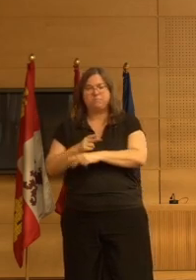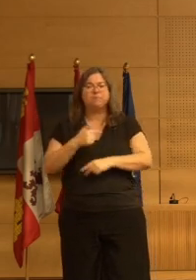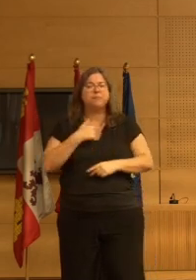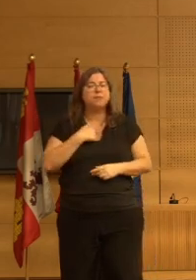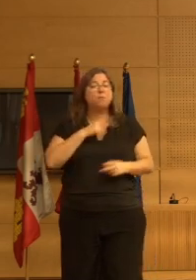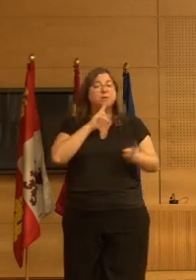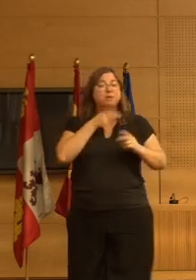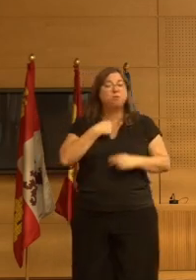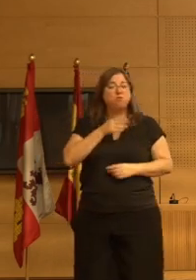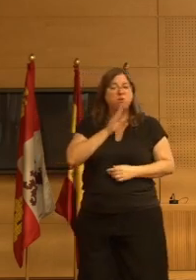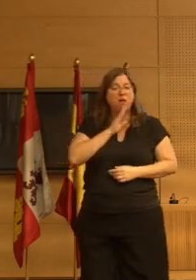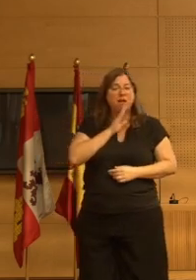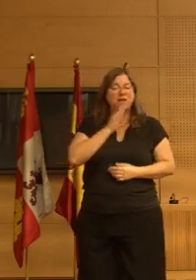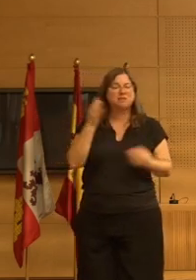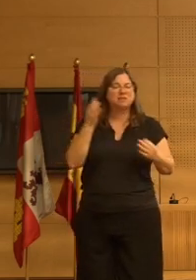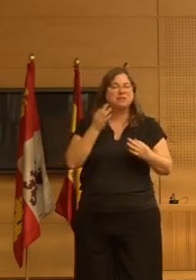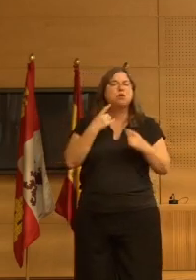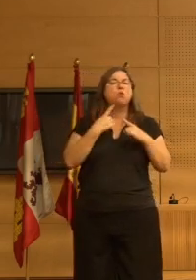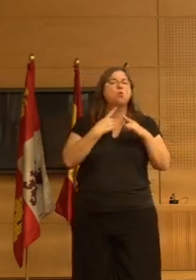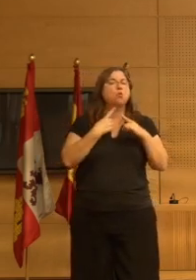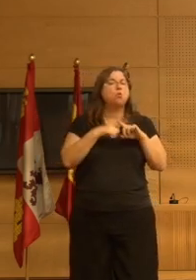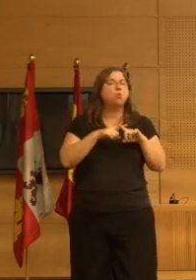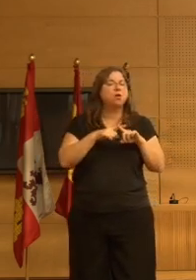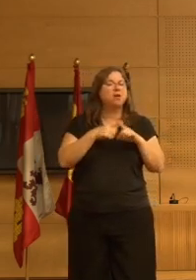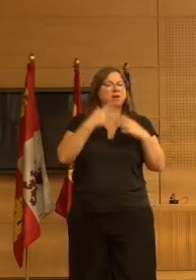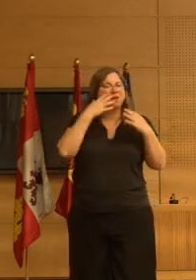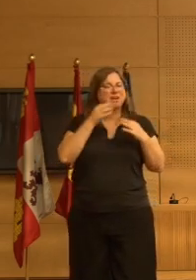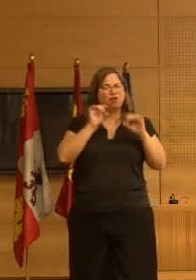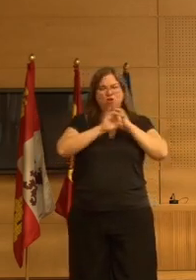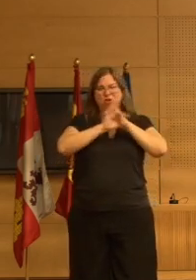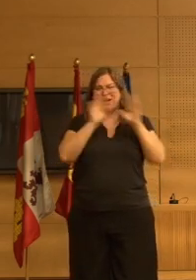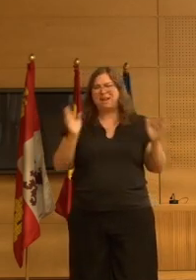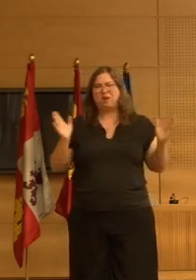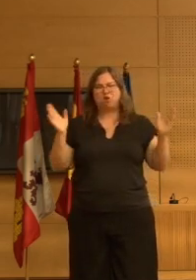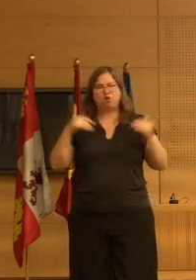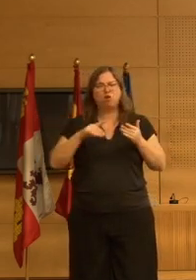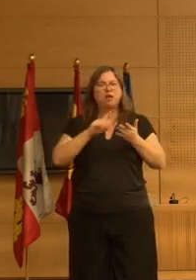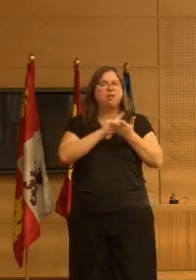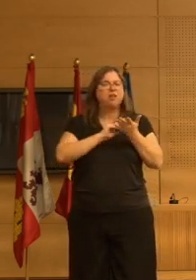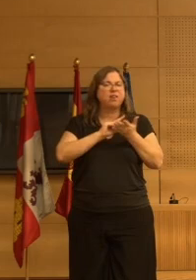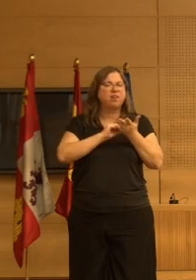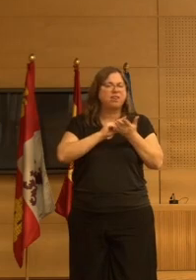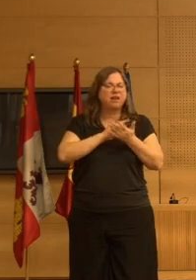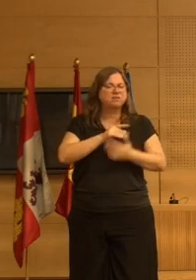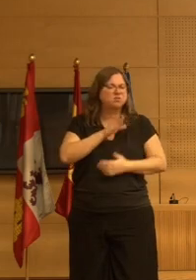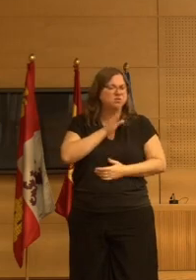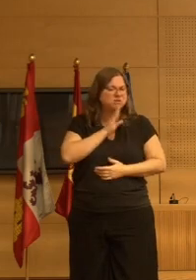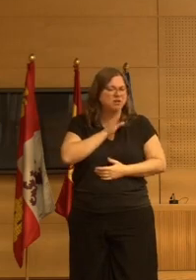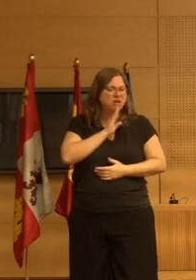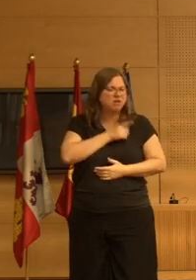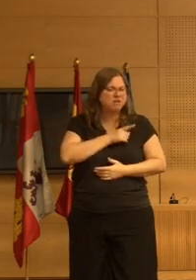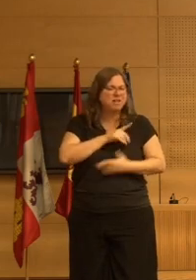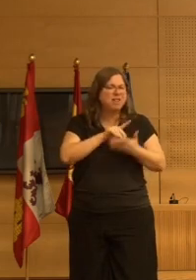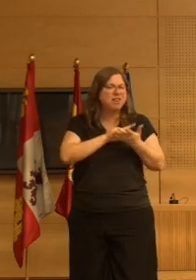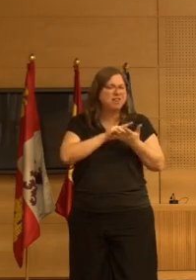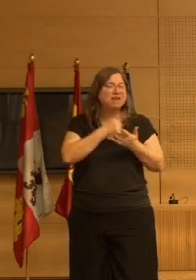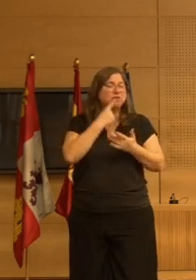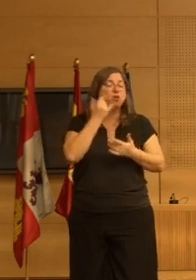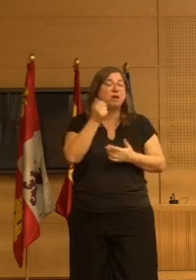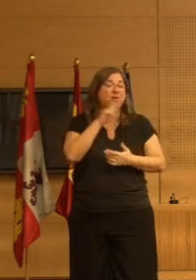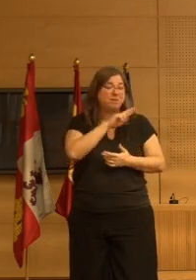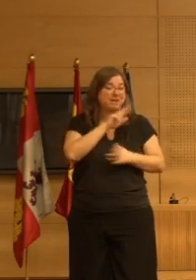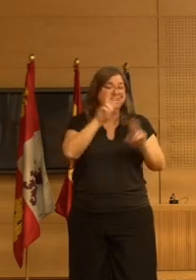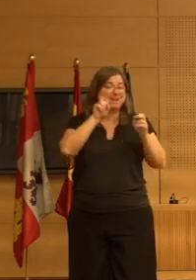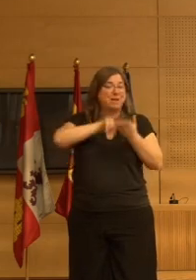respondiendo también a tu pregunta hay una cosa que creo que no ha quedado claro aquí en los datos de Albertia los datos que ha enseñado Javier sobre las